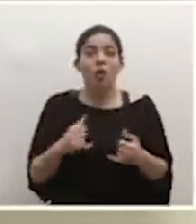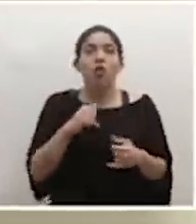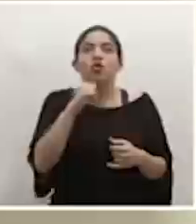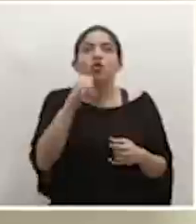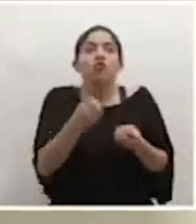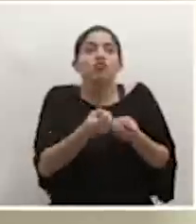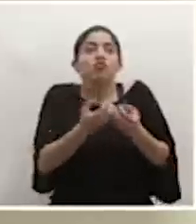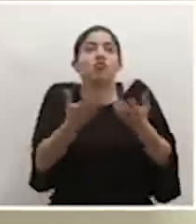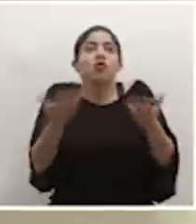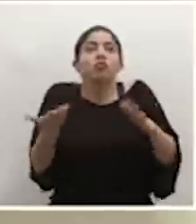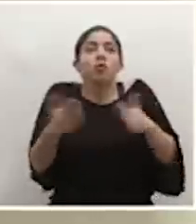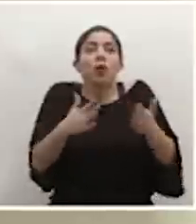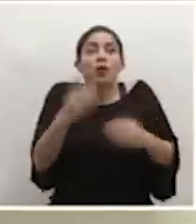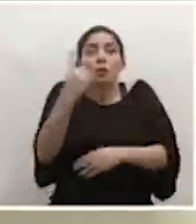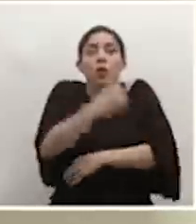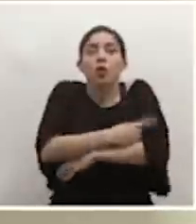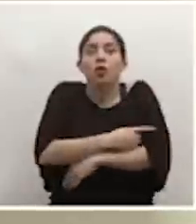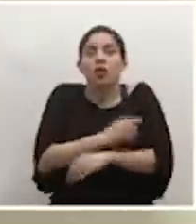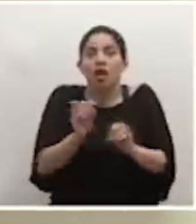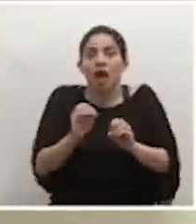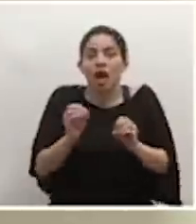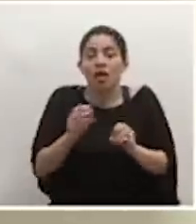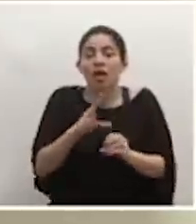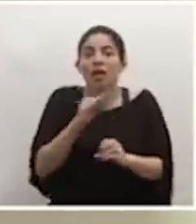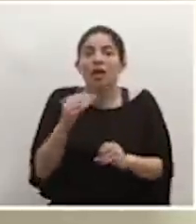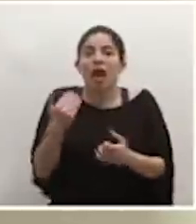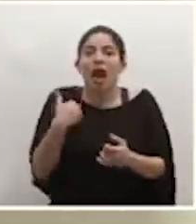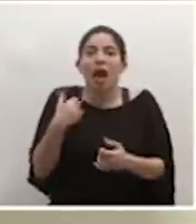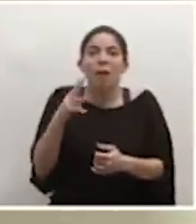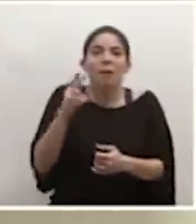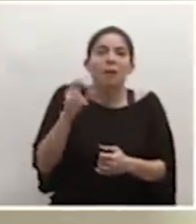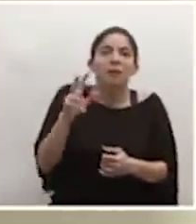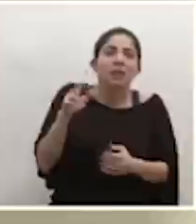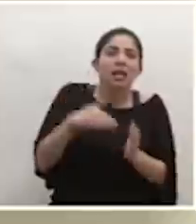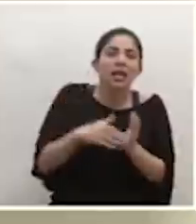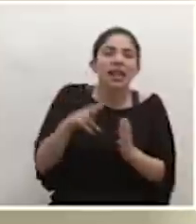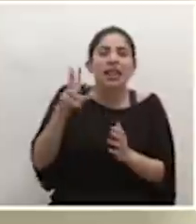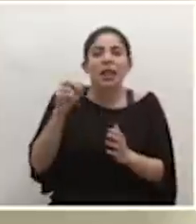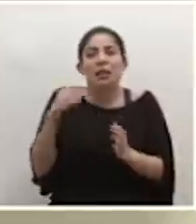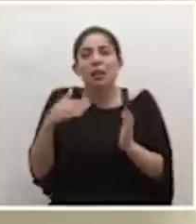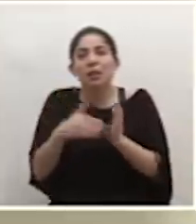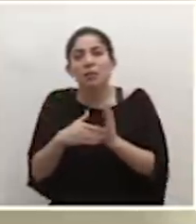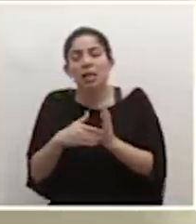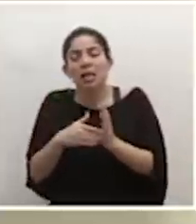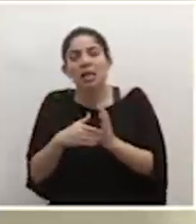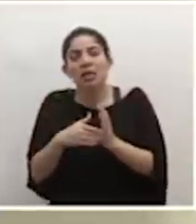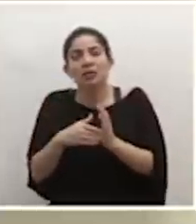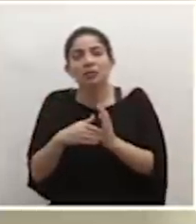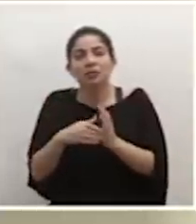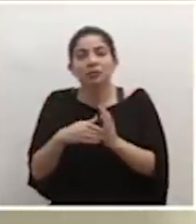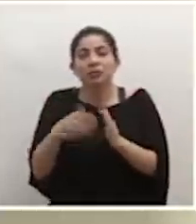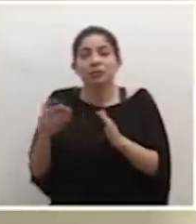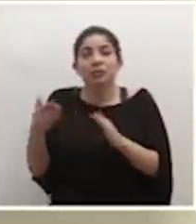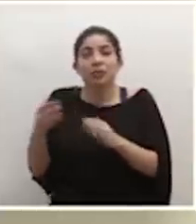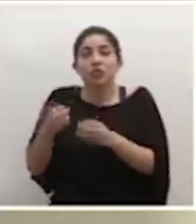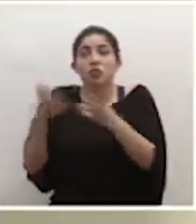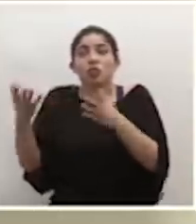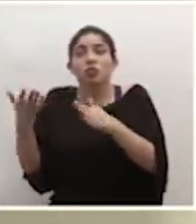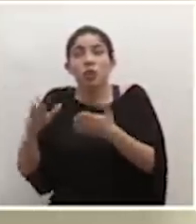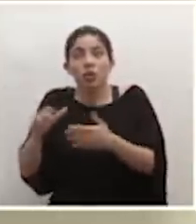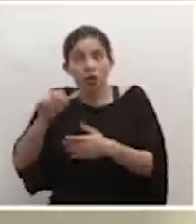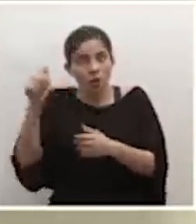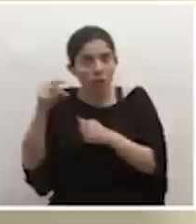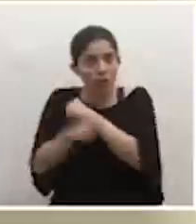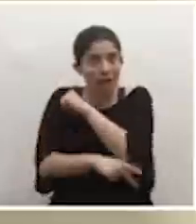de muertos por día y tener 20 mil o 30 mil casos con un montón de personas, como les digo, fallecidas y que eso